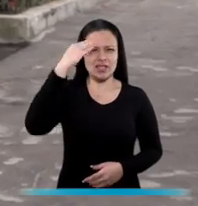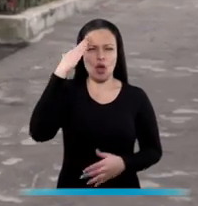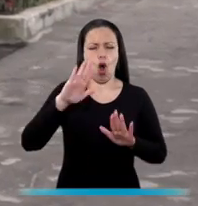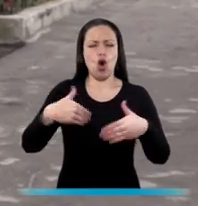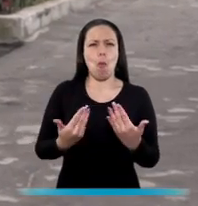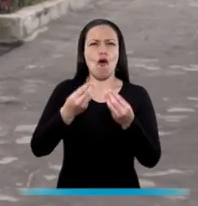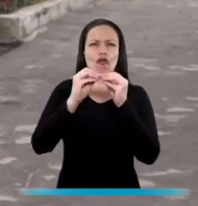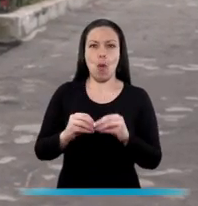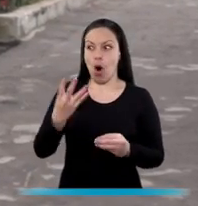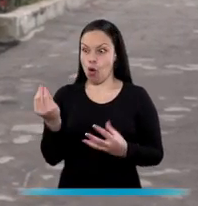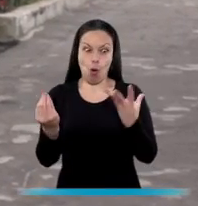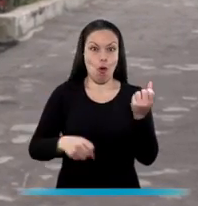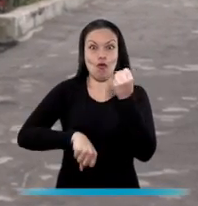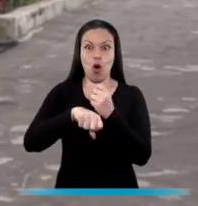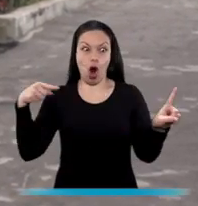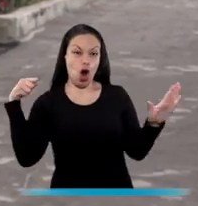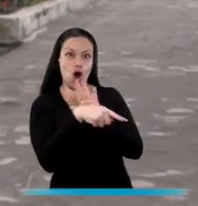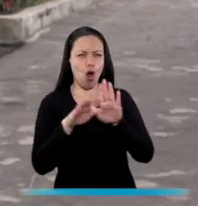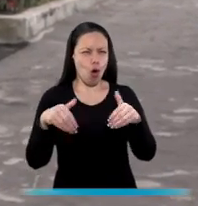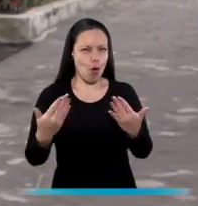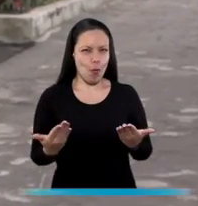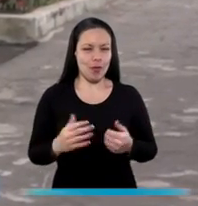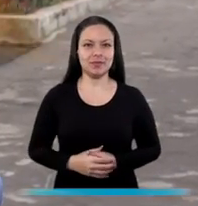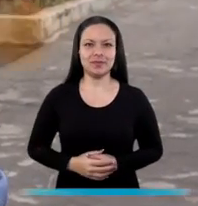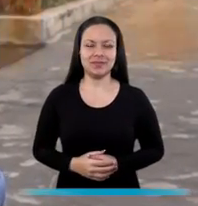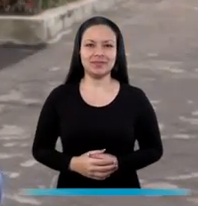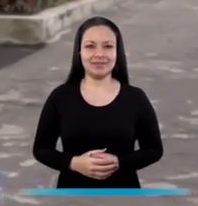¿Cuál es la mejor manera de prevenir que el equipo contrario nos haga un gol?